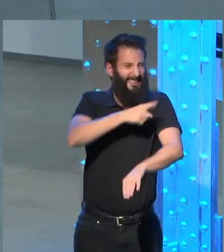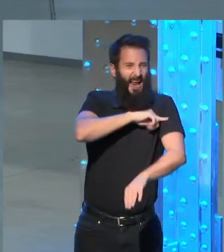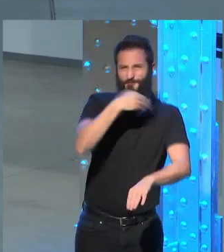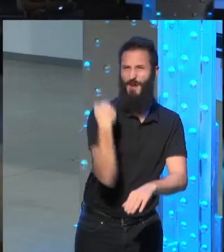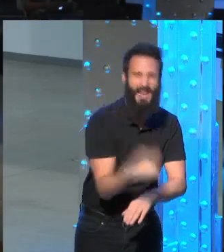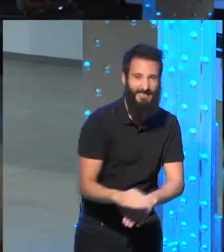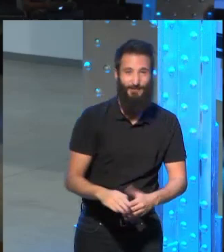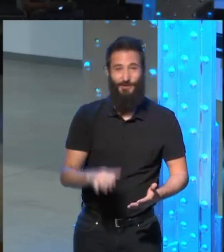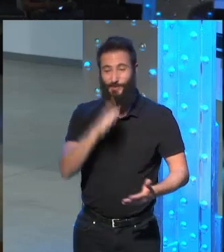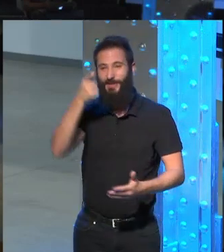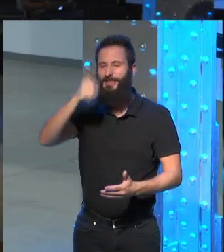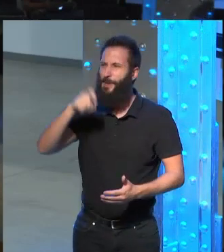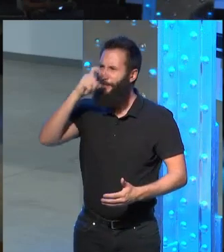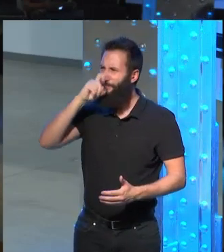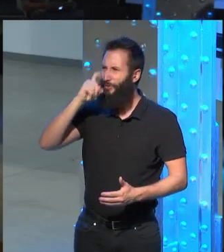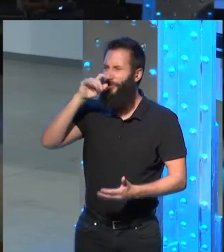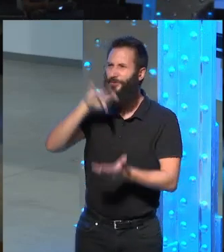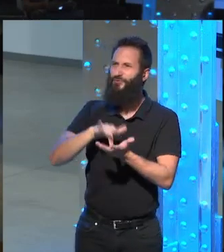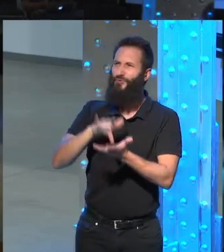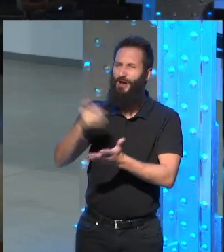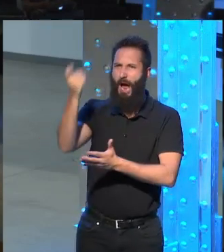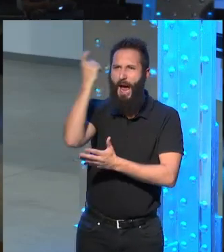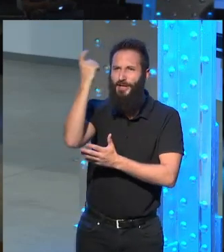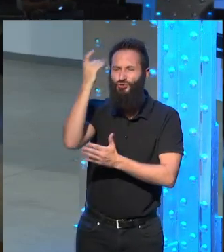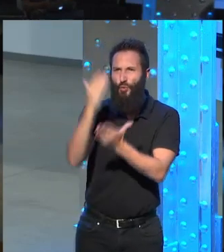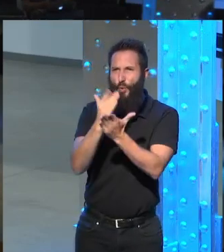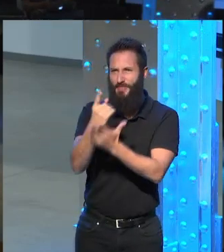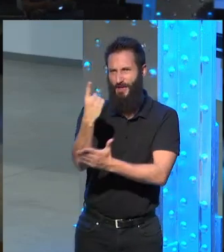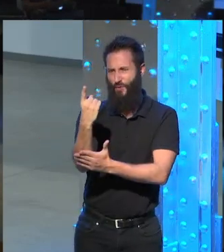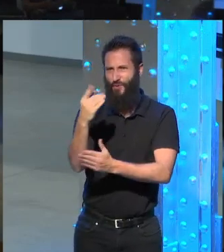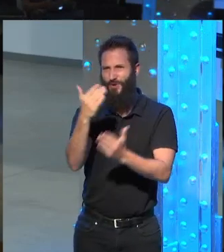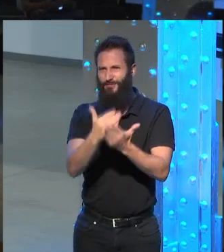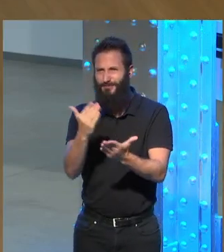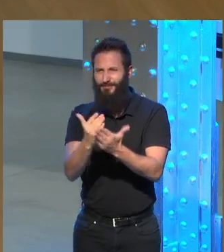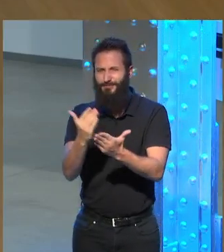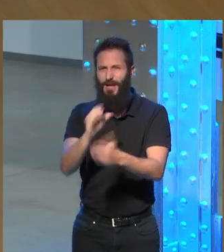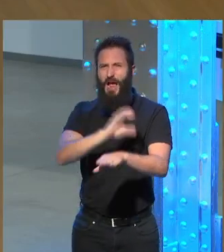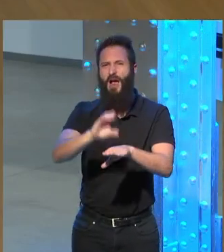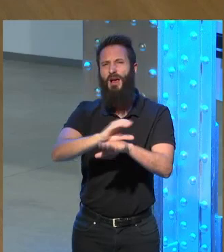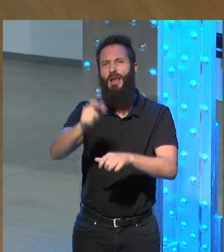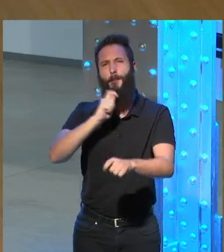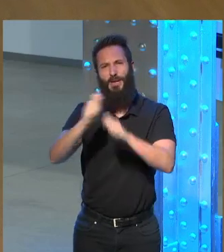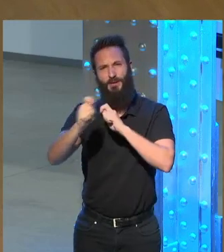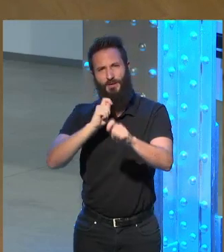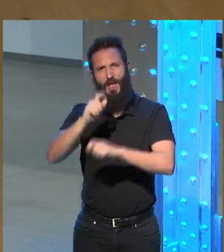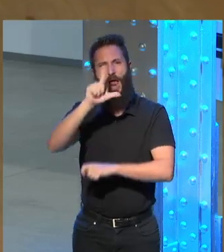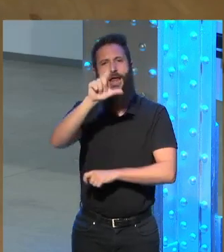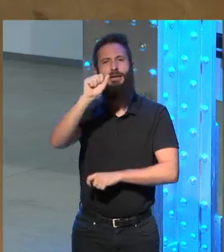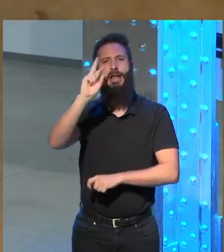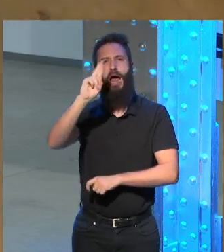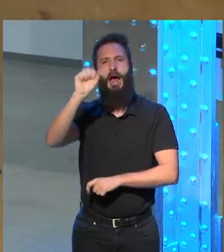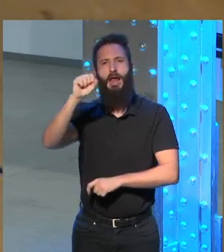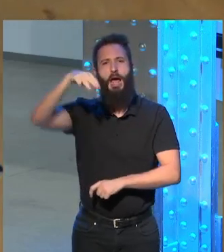y yo recuerdo también tenemos un estudiante que estudiaba la carrera de periodismo Lara Norgaard un excelente